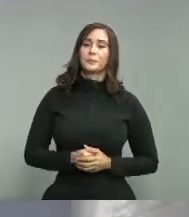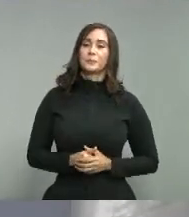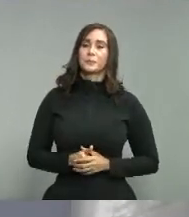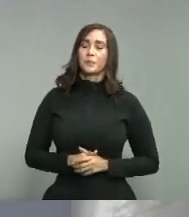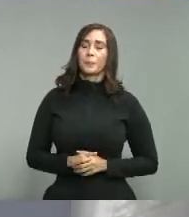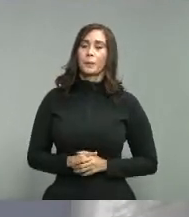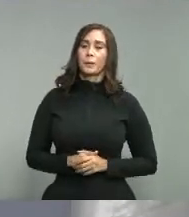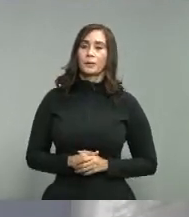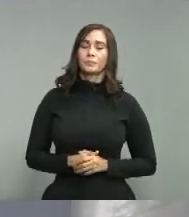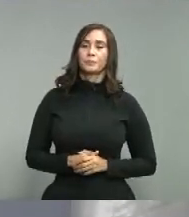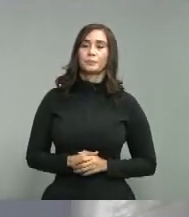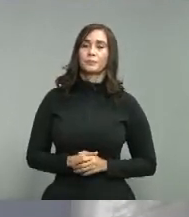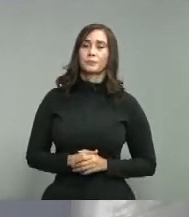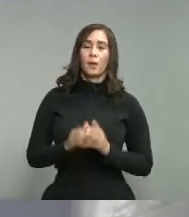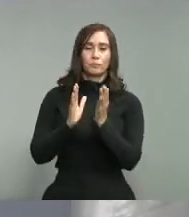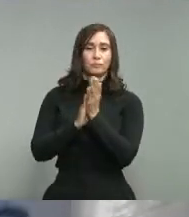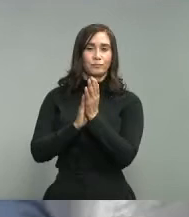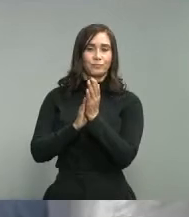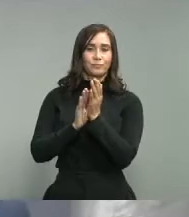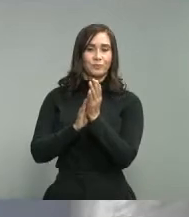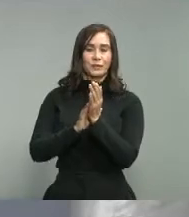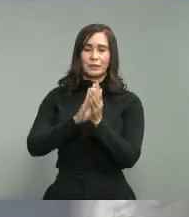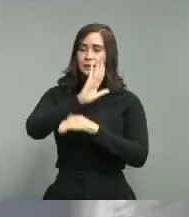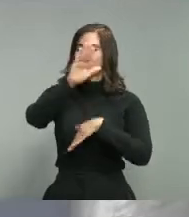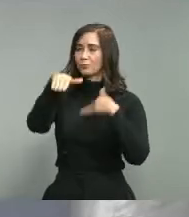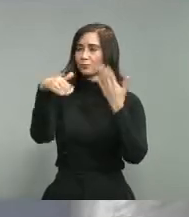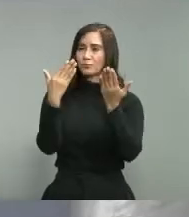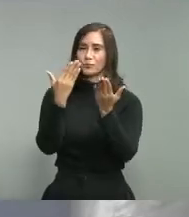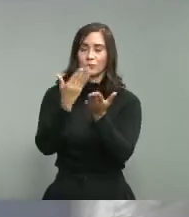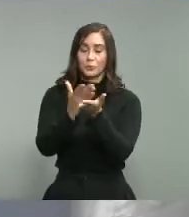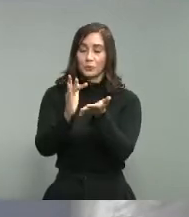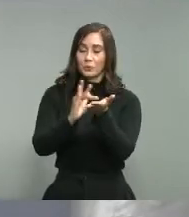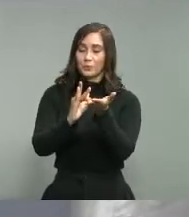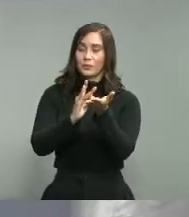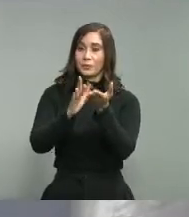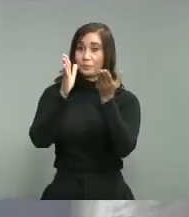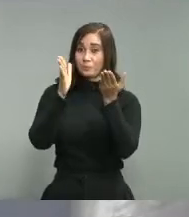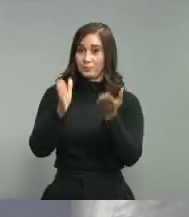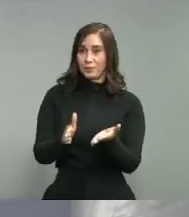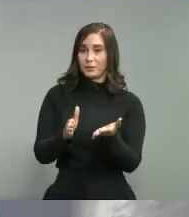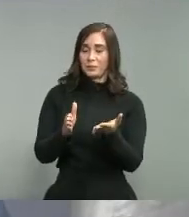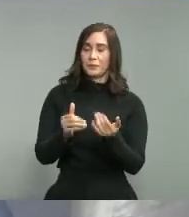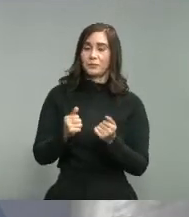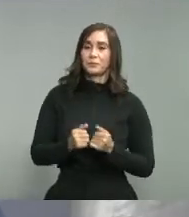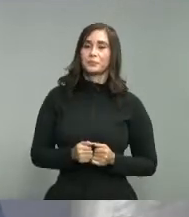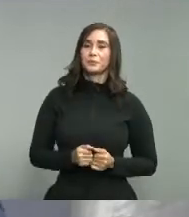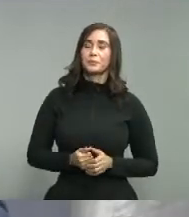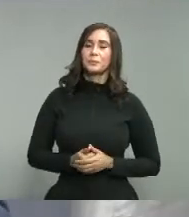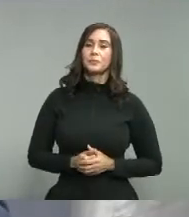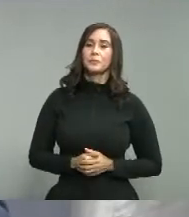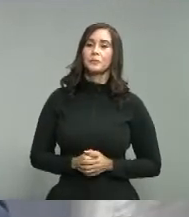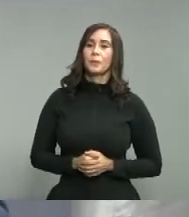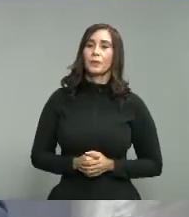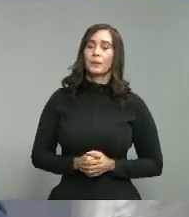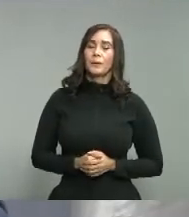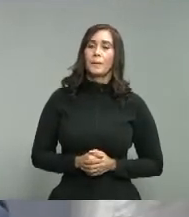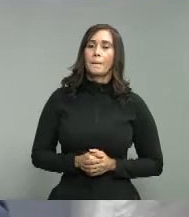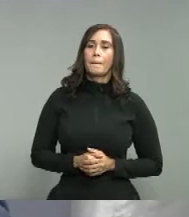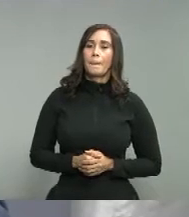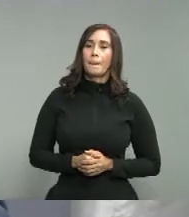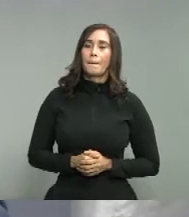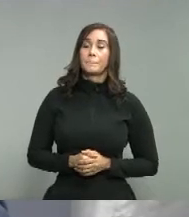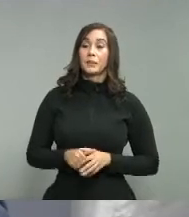internacionales. Felicidades a todas las enfermeras en su día y al Colegio